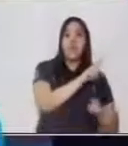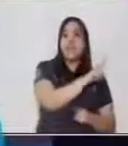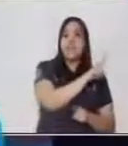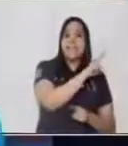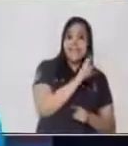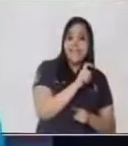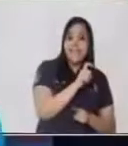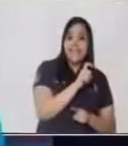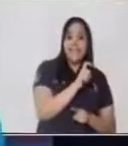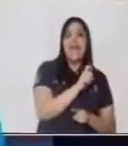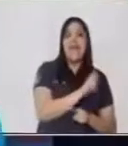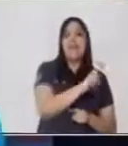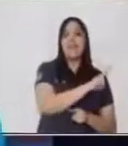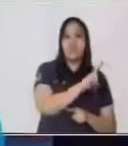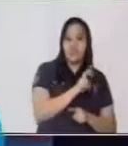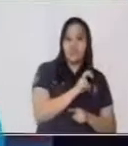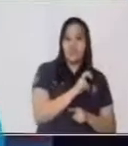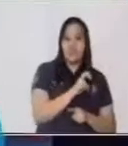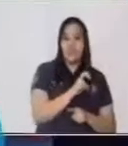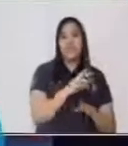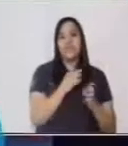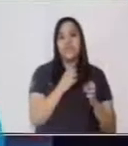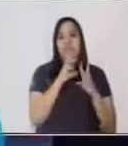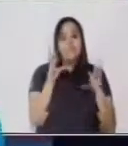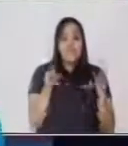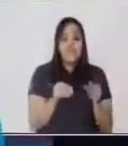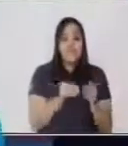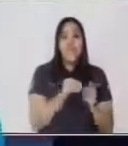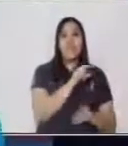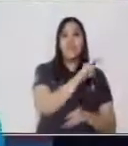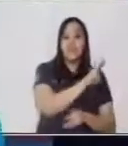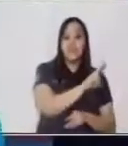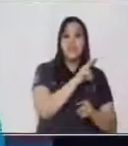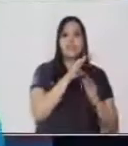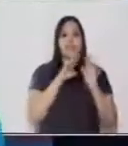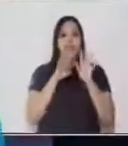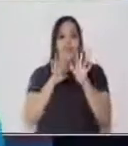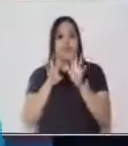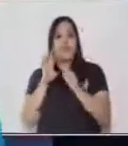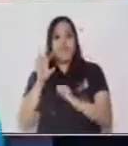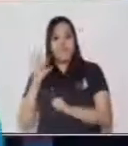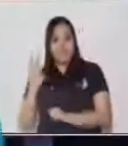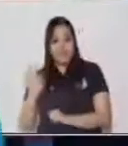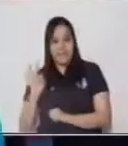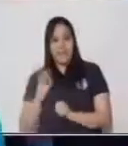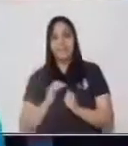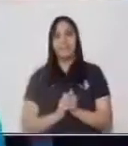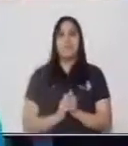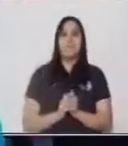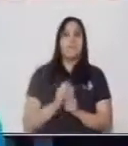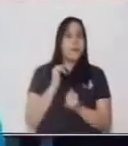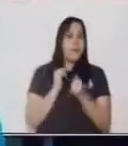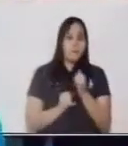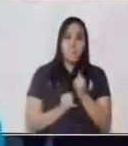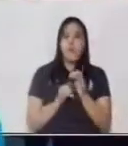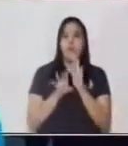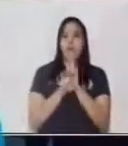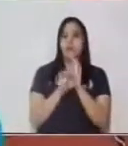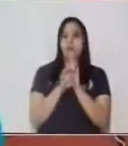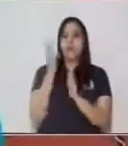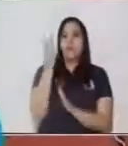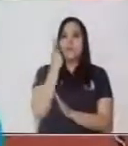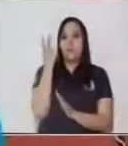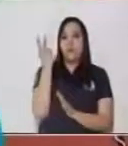293. Vamos con el último ejemplo de los que están acá.